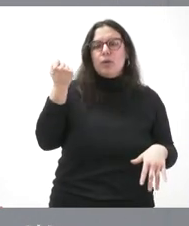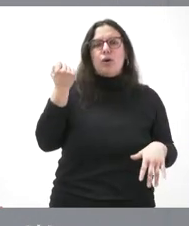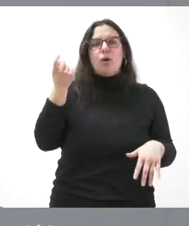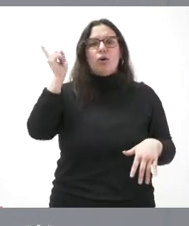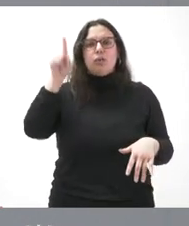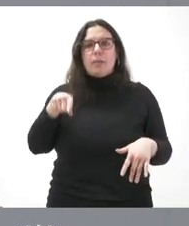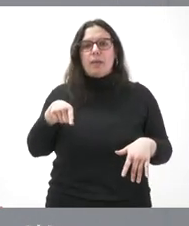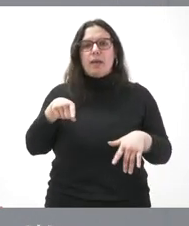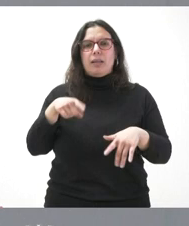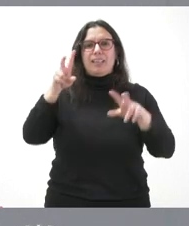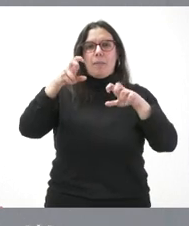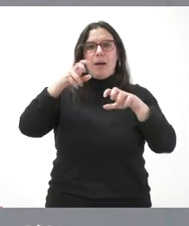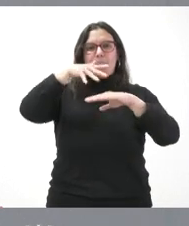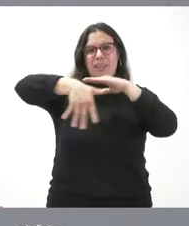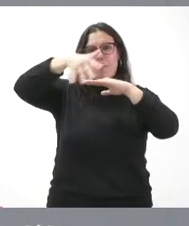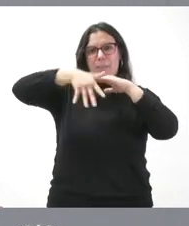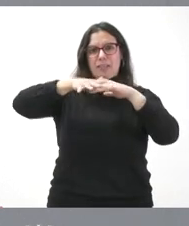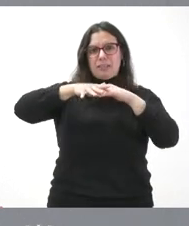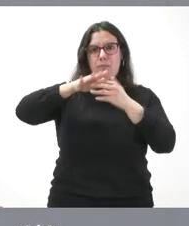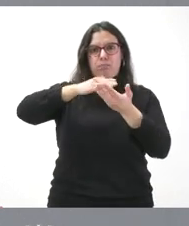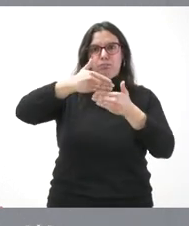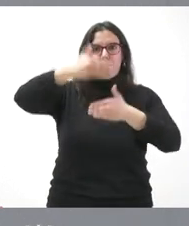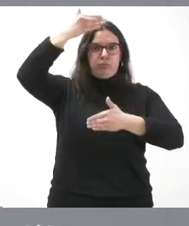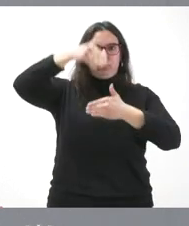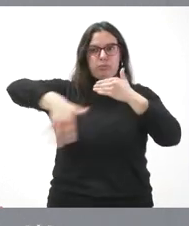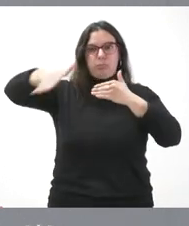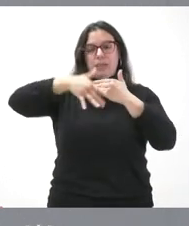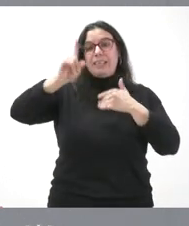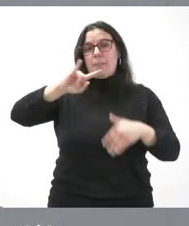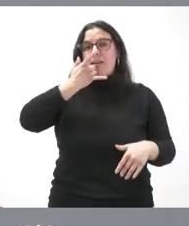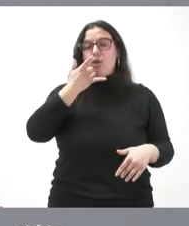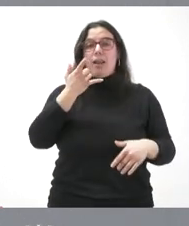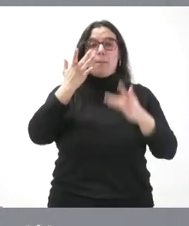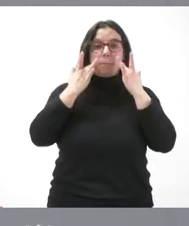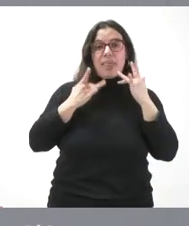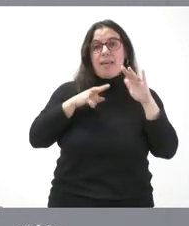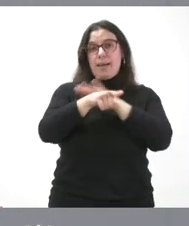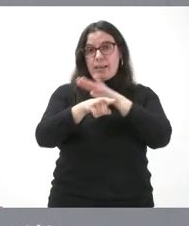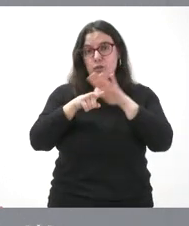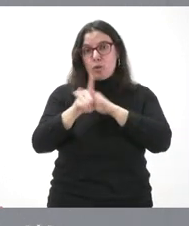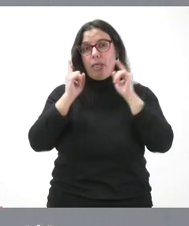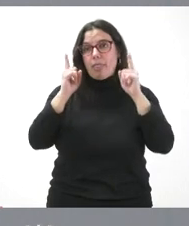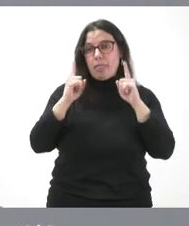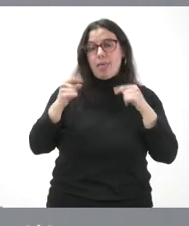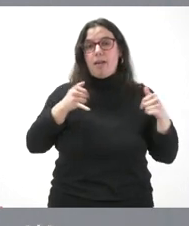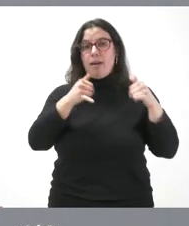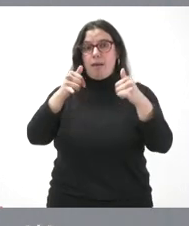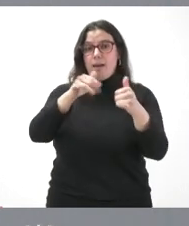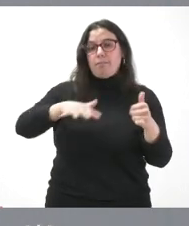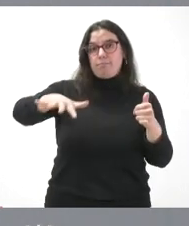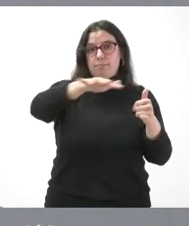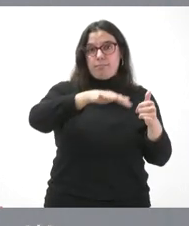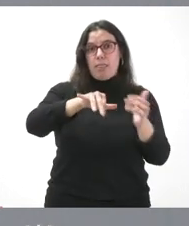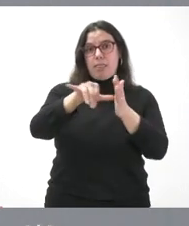en relación con los desembalses y también errores en lo que es la limpieza y la gestión de las propias riberas